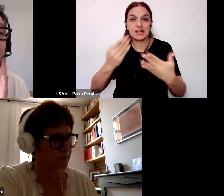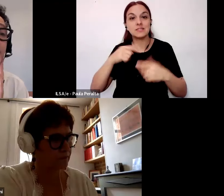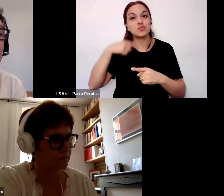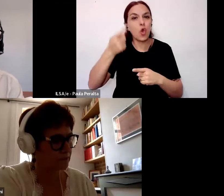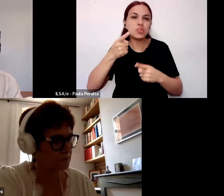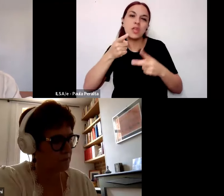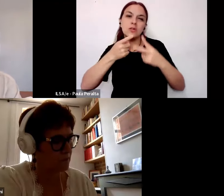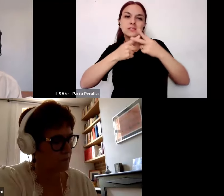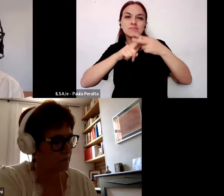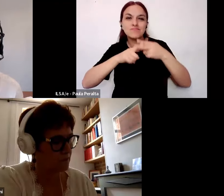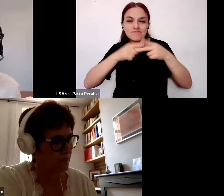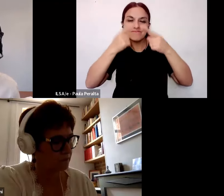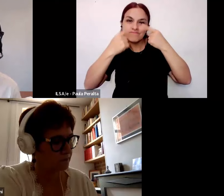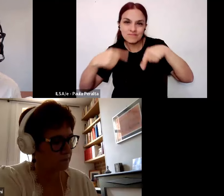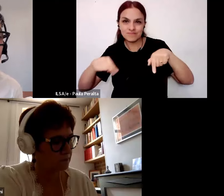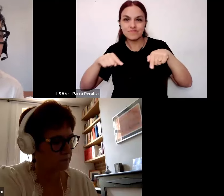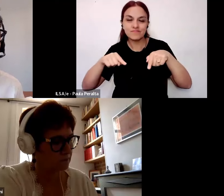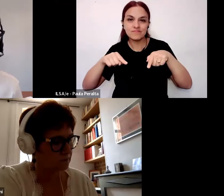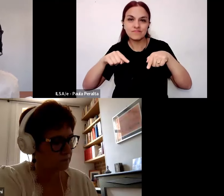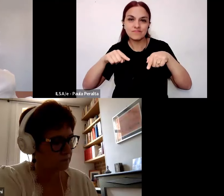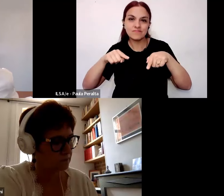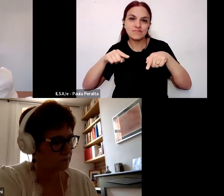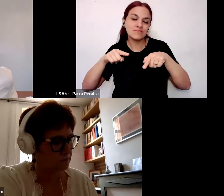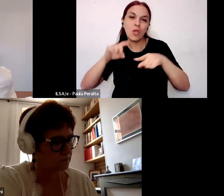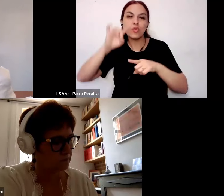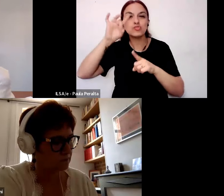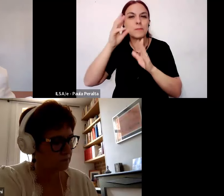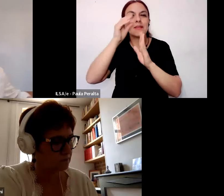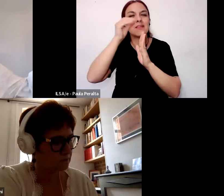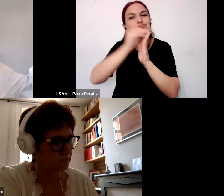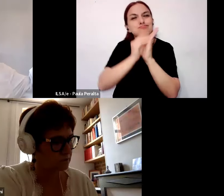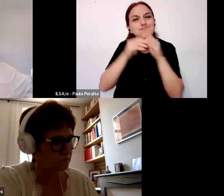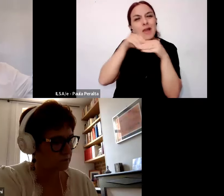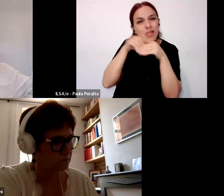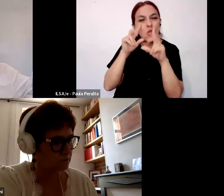de mecanismos no necesariamente inscriptos dentro de la investigación